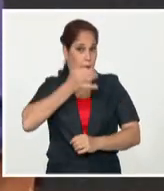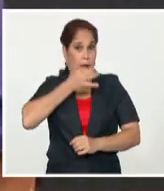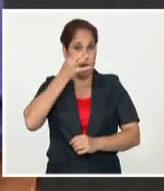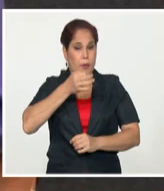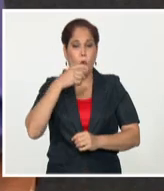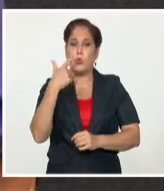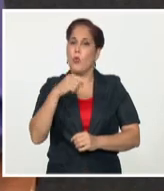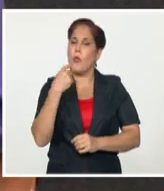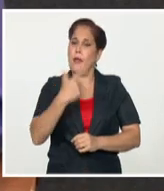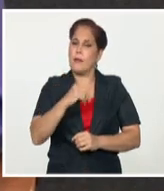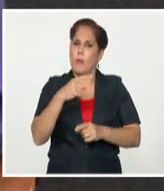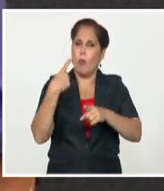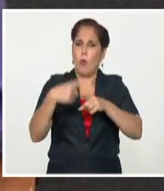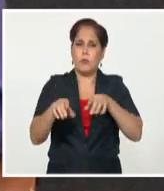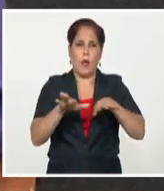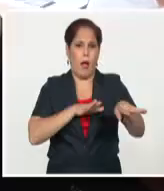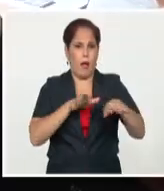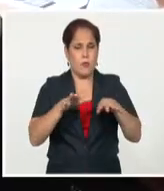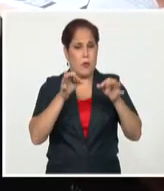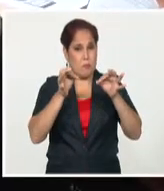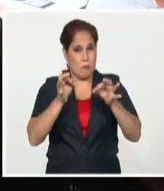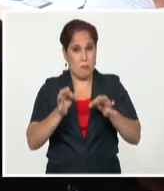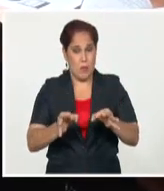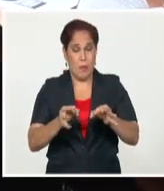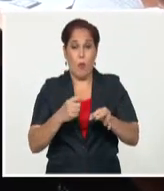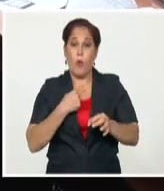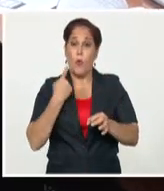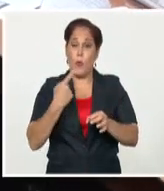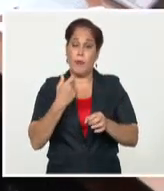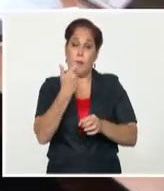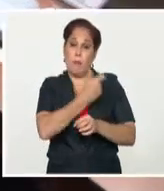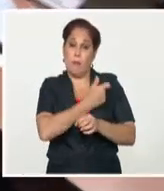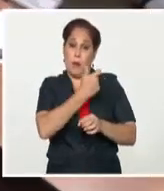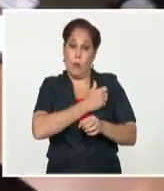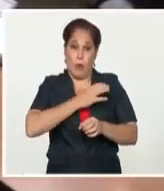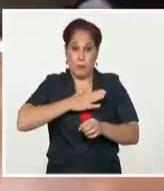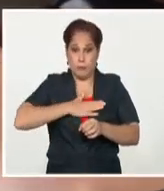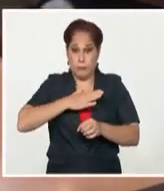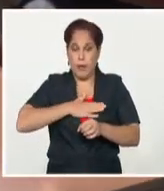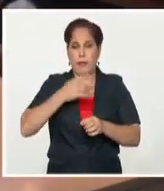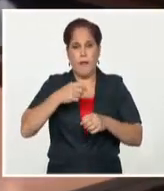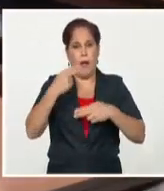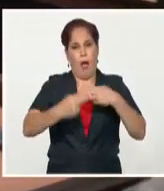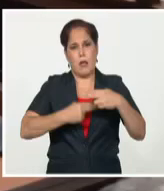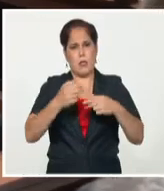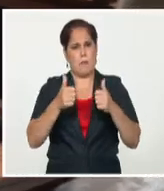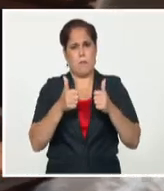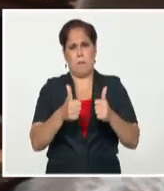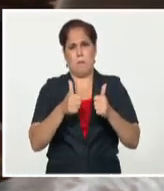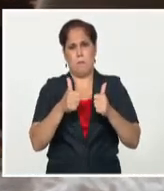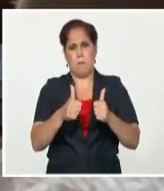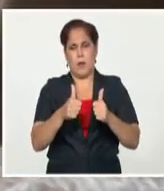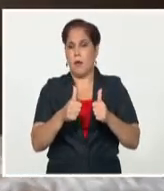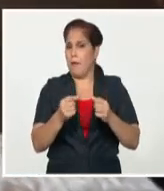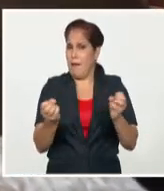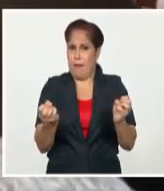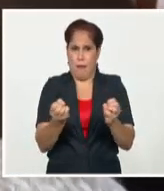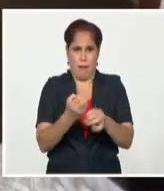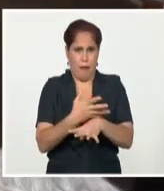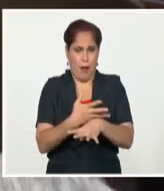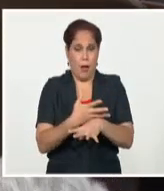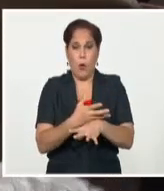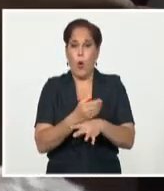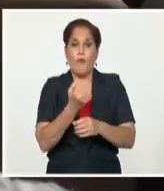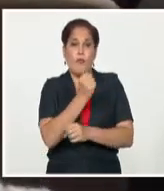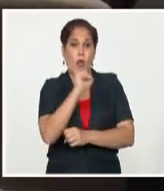ensayos y otras acciones relacionadas con nuestros candidatos vacunales deben realizarse bien, con total transparencia y